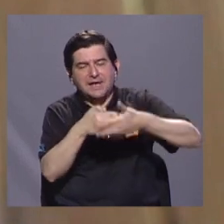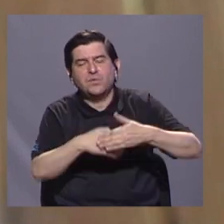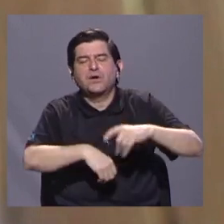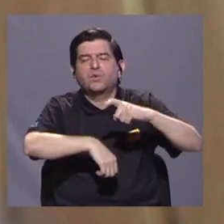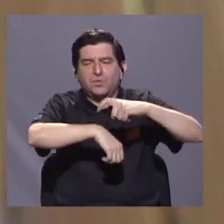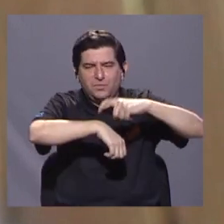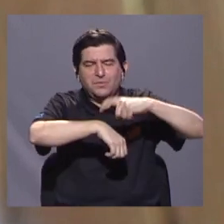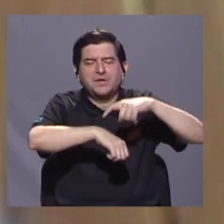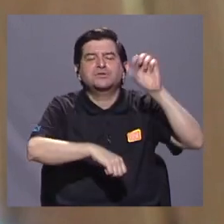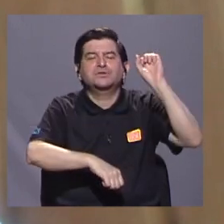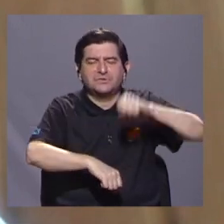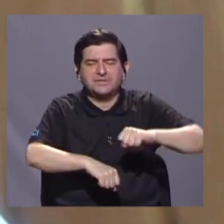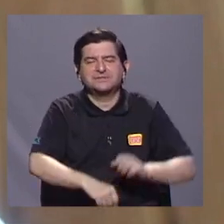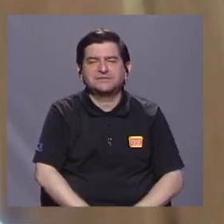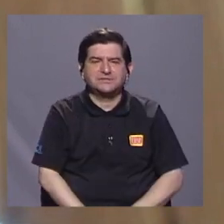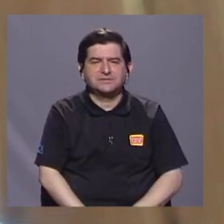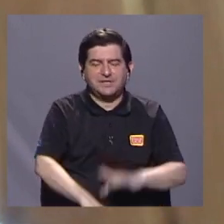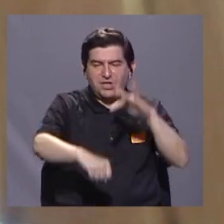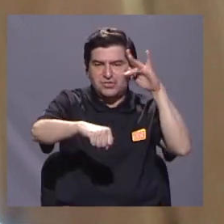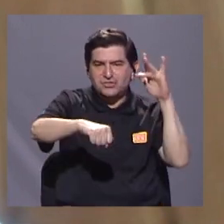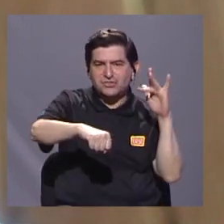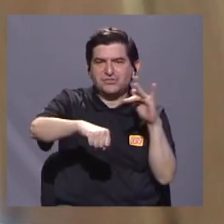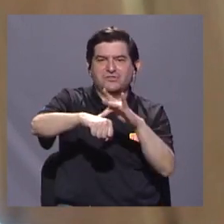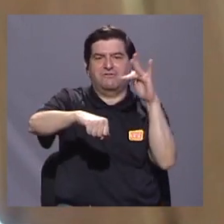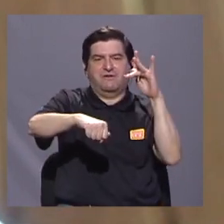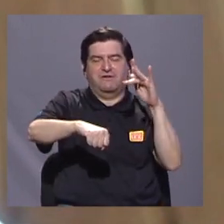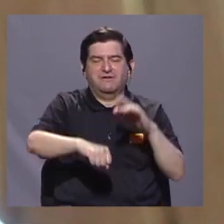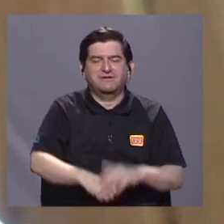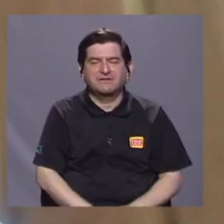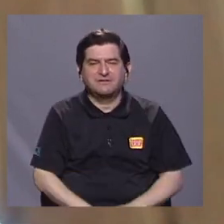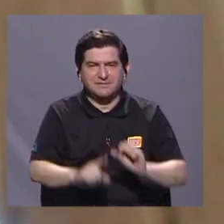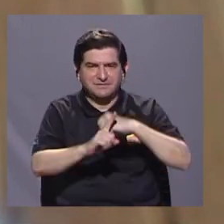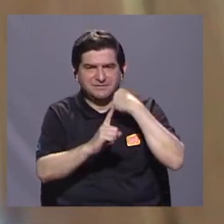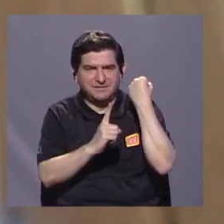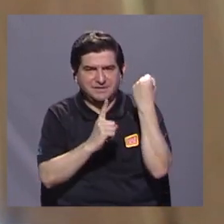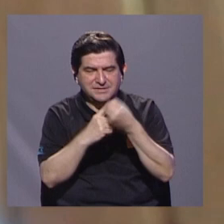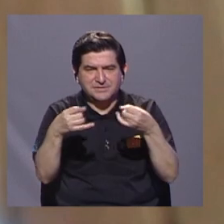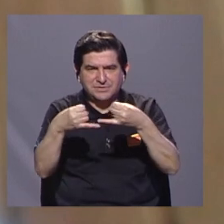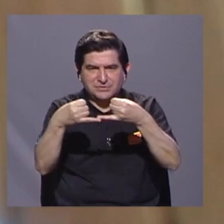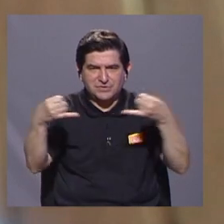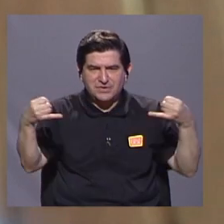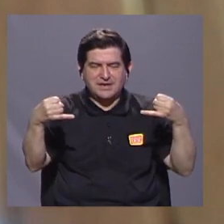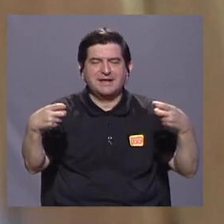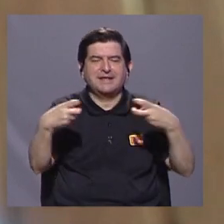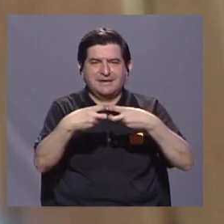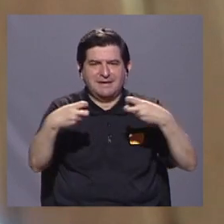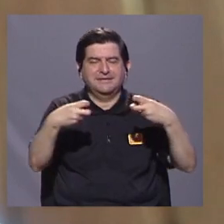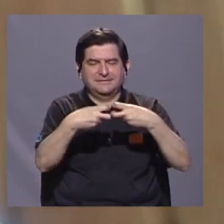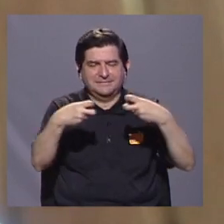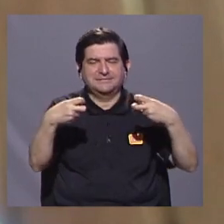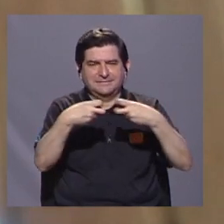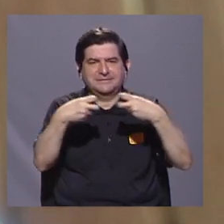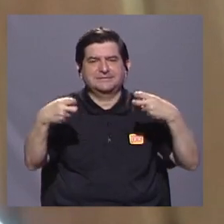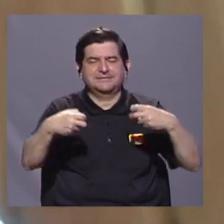punto donde se ven afectados por la gran cantidad de